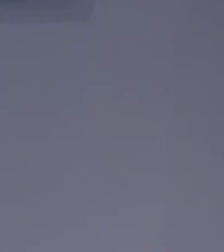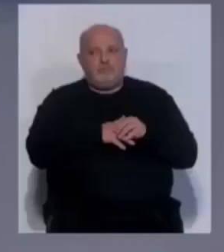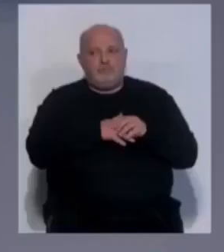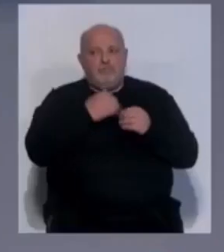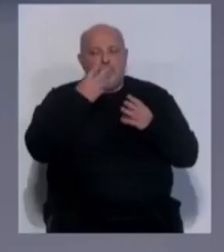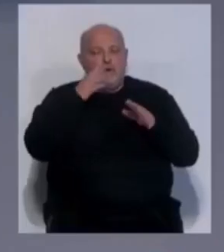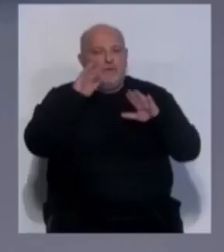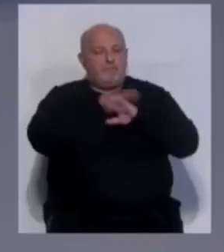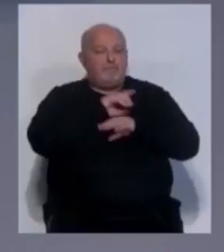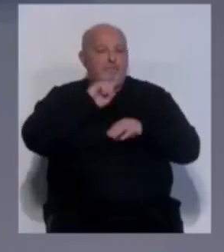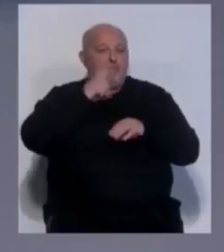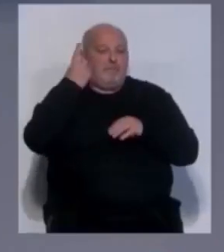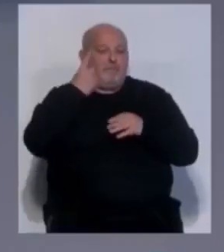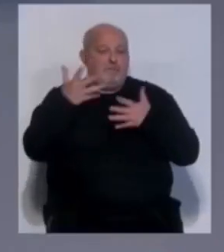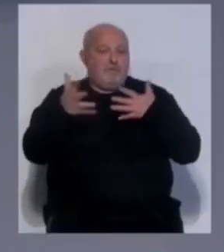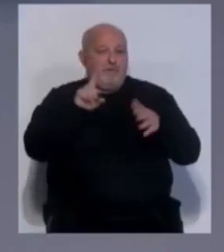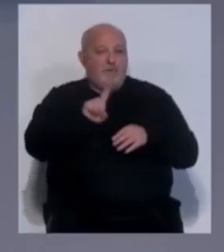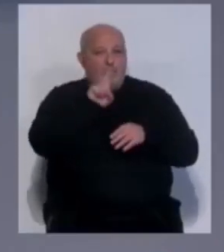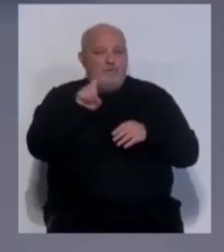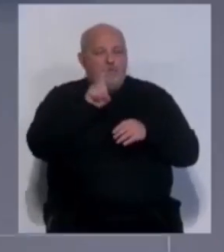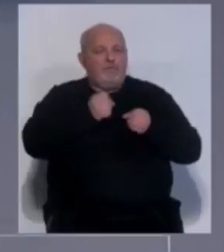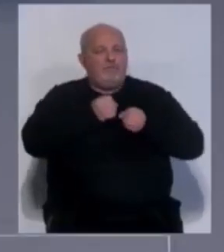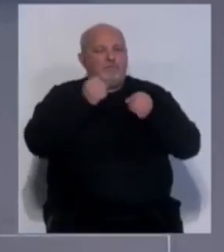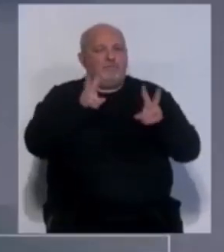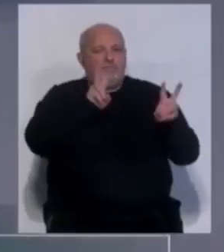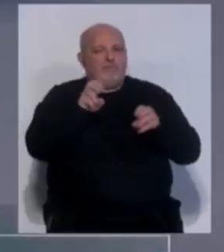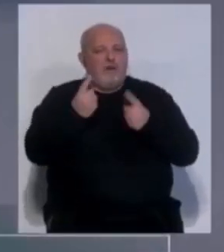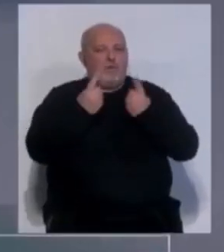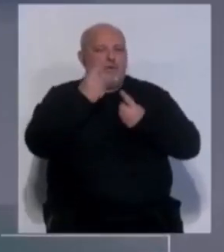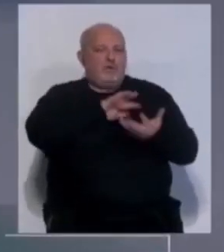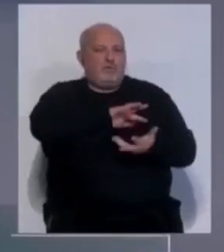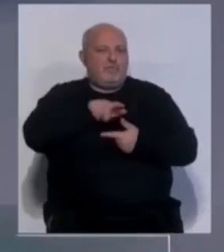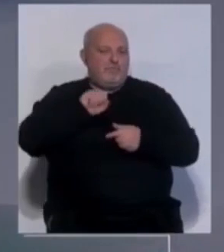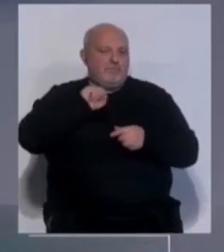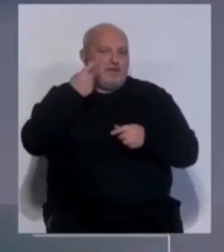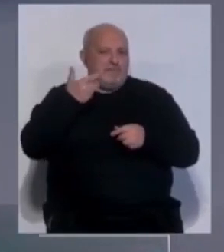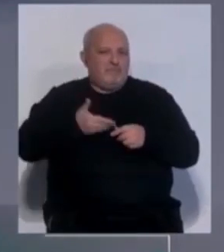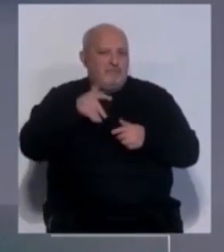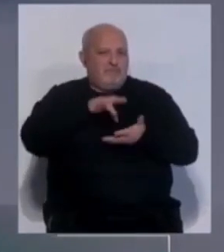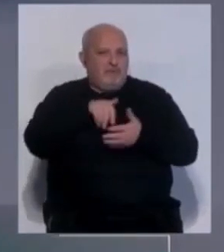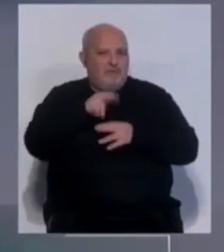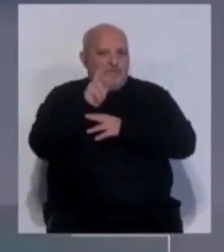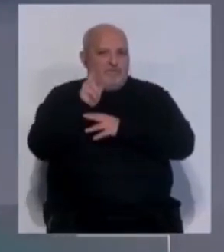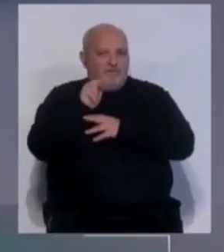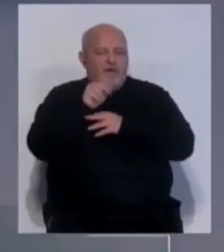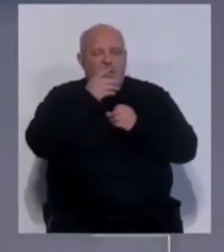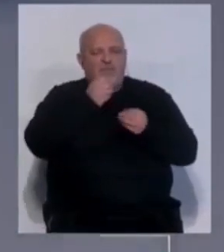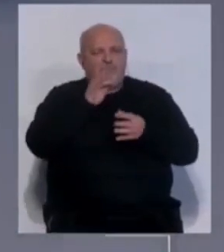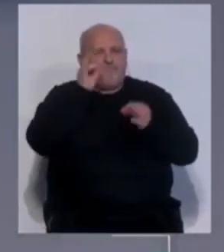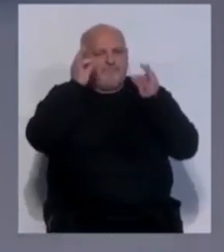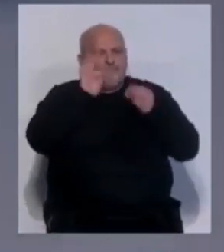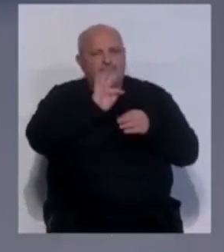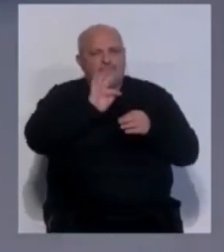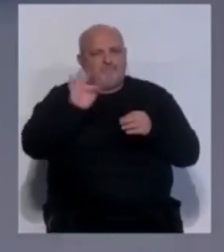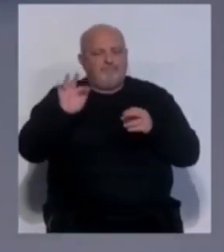Muy buenas noches. Primero de marzo le hemos avanzado en titulares algunas de las noticias más destacadas de la jornada. Enseguida los detalles